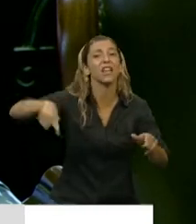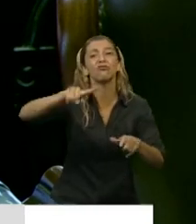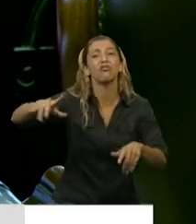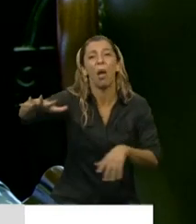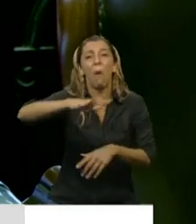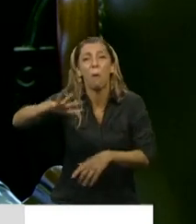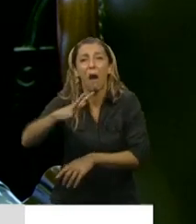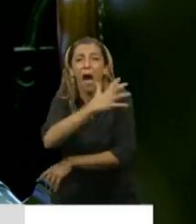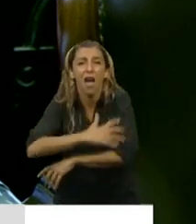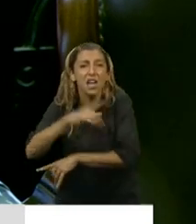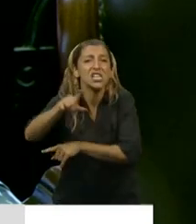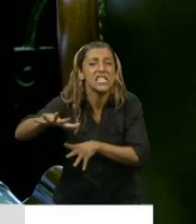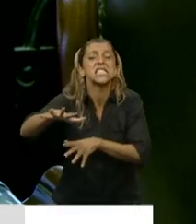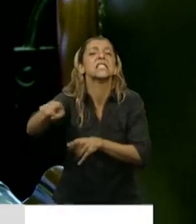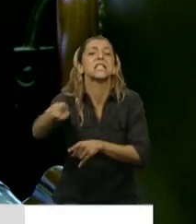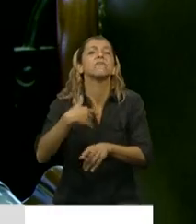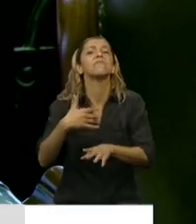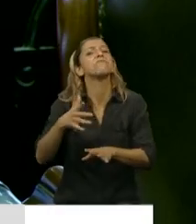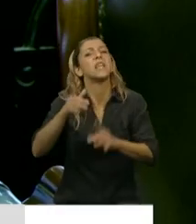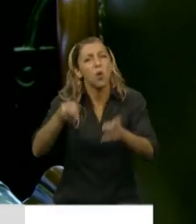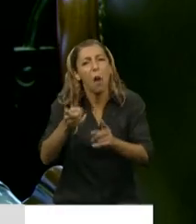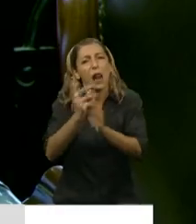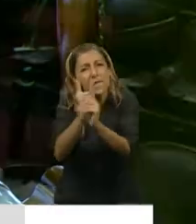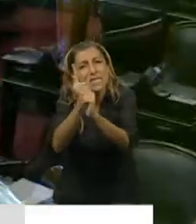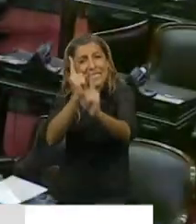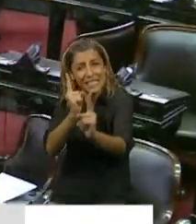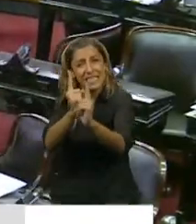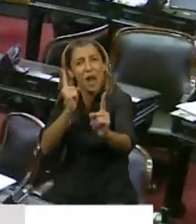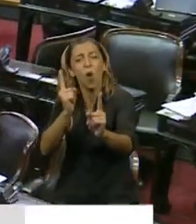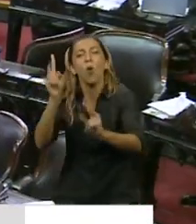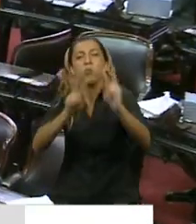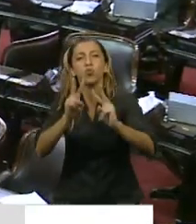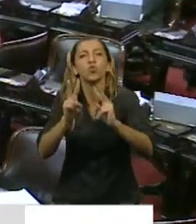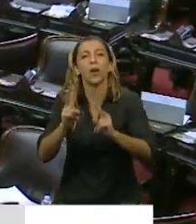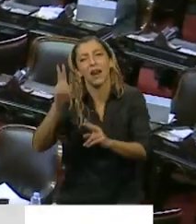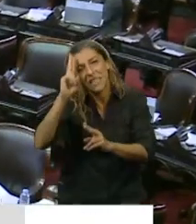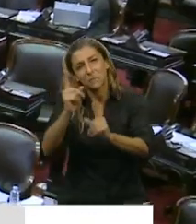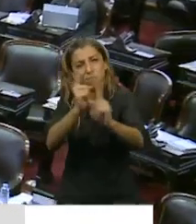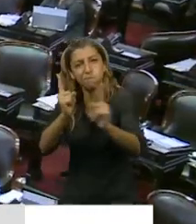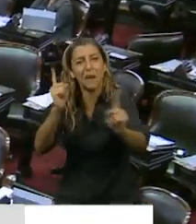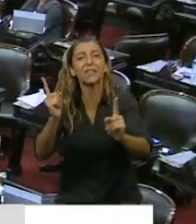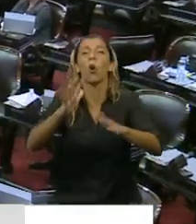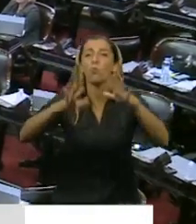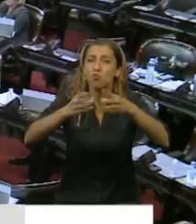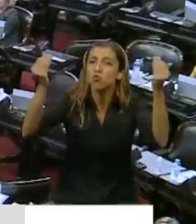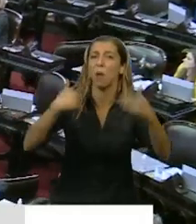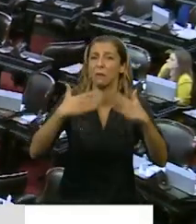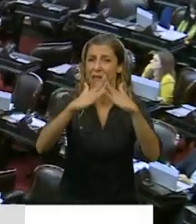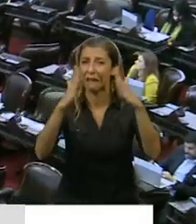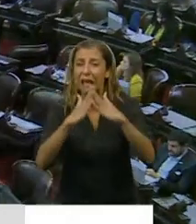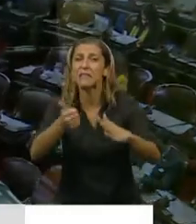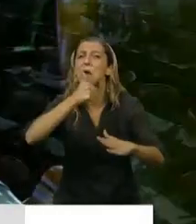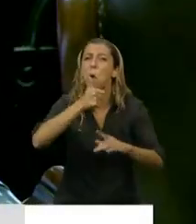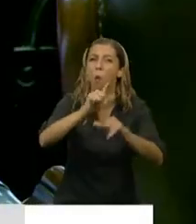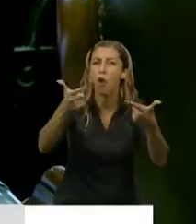populares y respetan el aislamiento social preventivo y obligatorio en casas que no tienen agua, que no tienen cloacas, que tienen